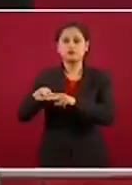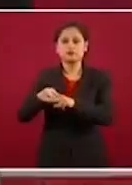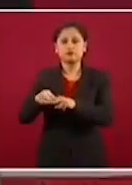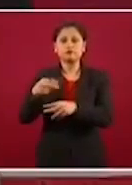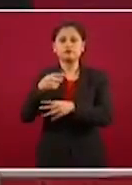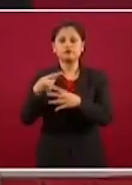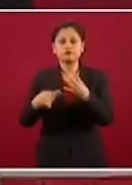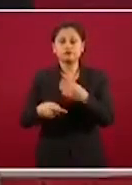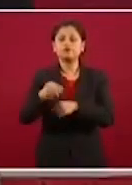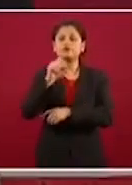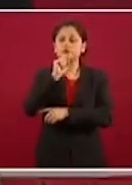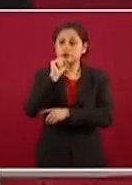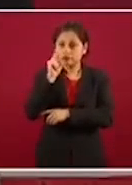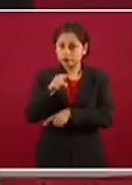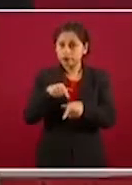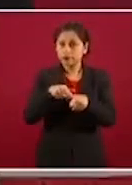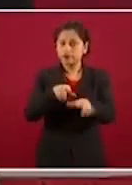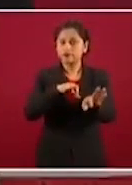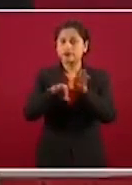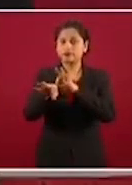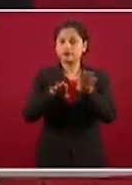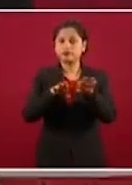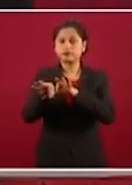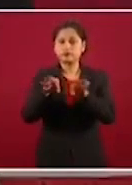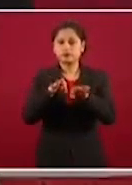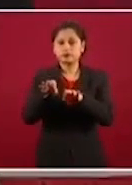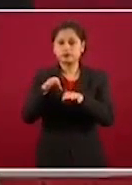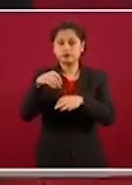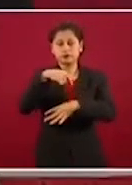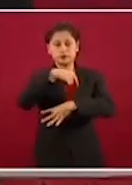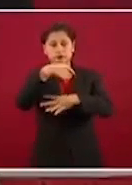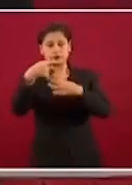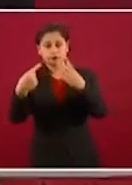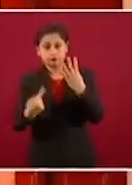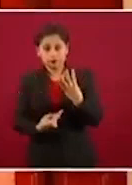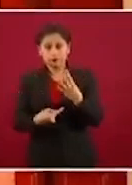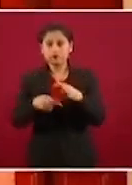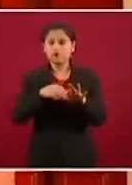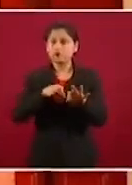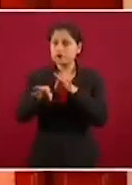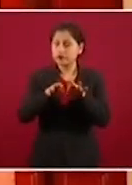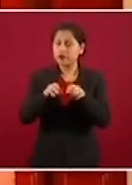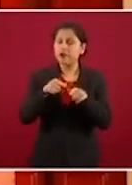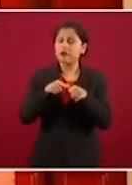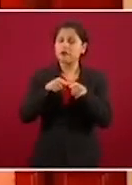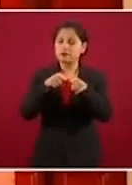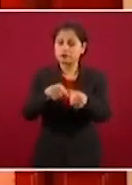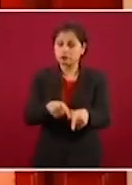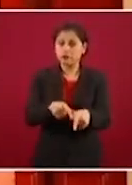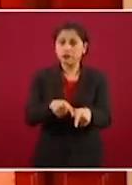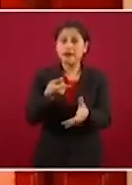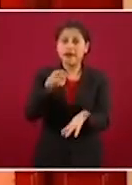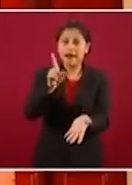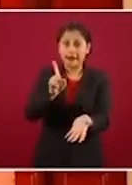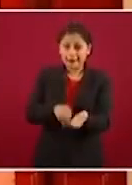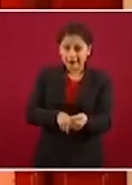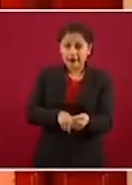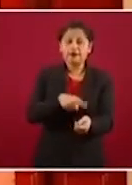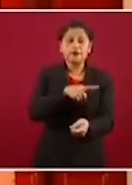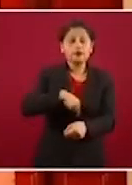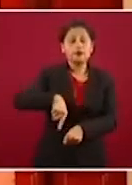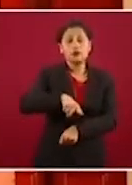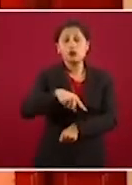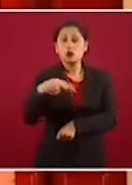actividades cuya suspensión pueda tener efectos irreversibles para su continuación. Esta es la lista